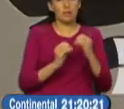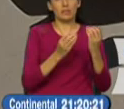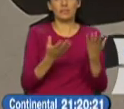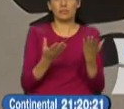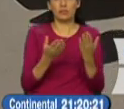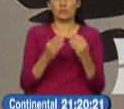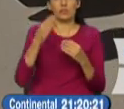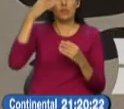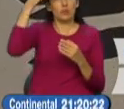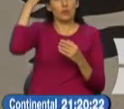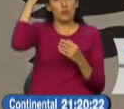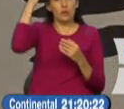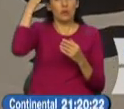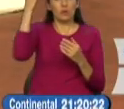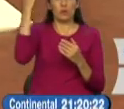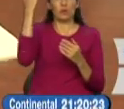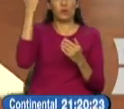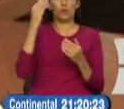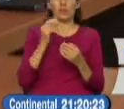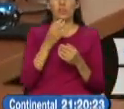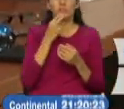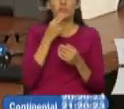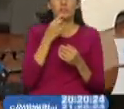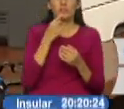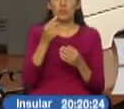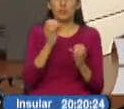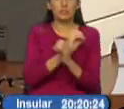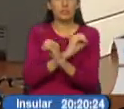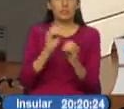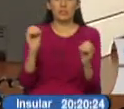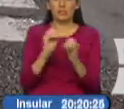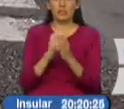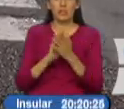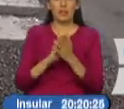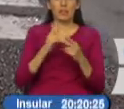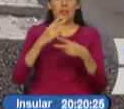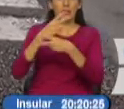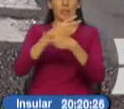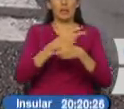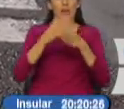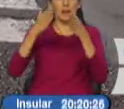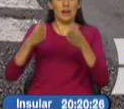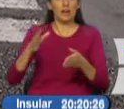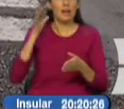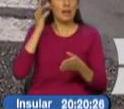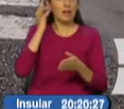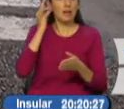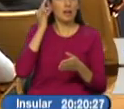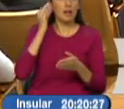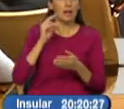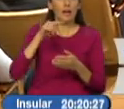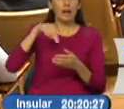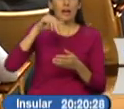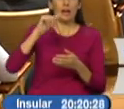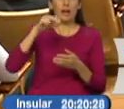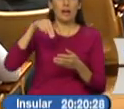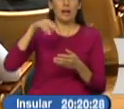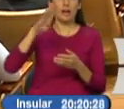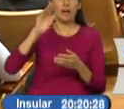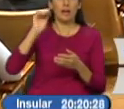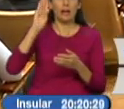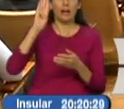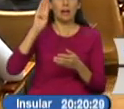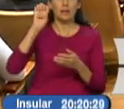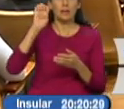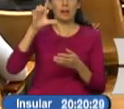Rodas tampoco se ha pronunciado sobre el tema. La concejala de Alianza País Anavela Hermosa lamenta que en una ciudad como Quito actualmente no tenga un administrador que